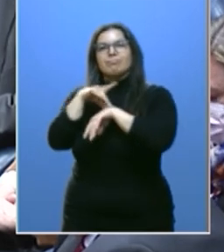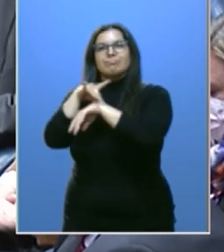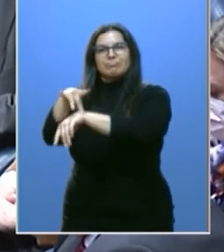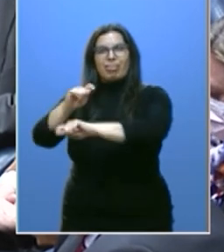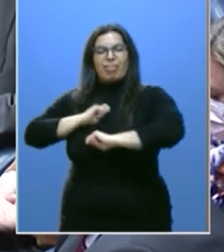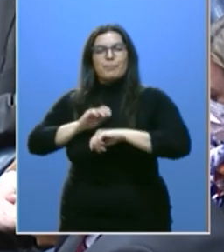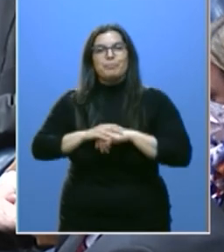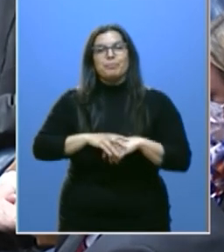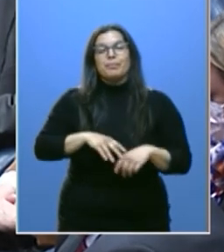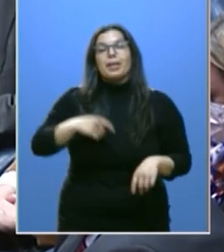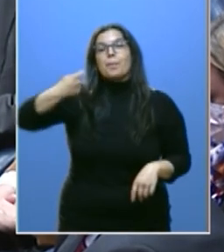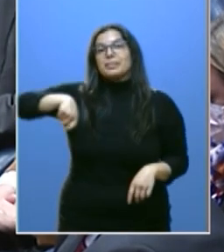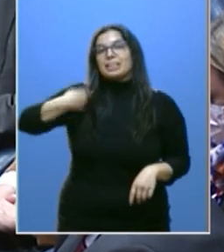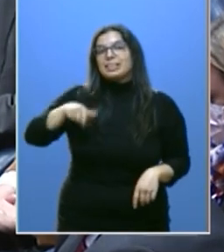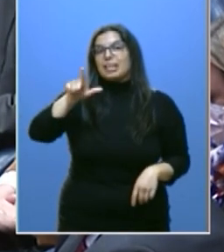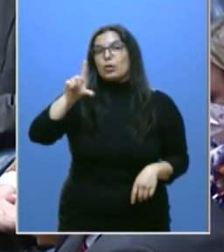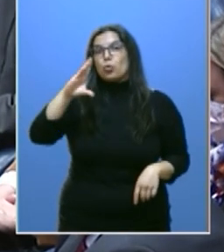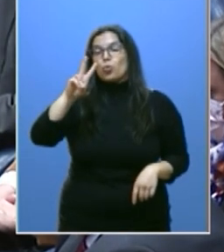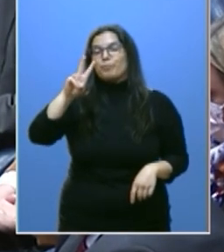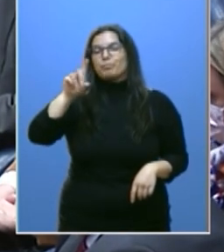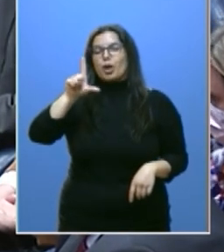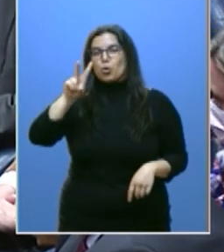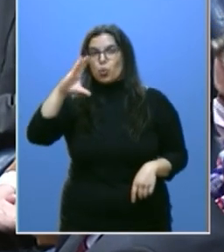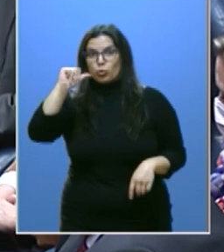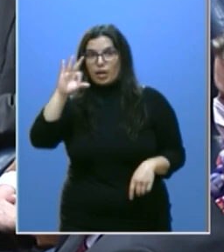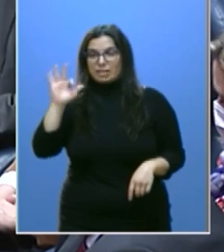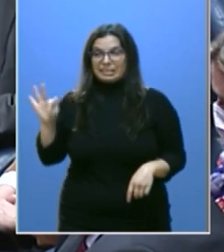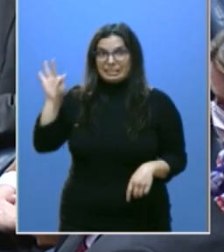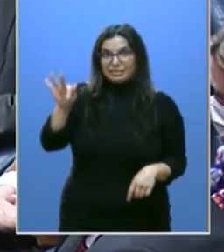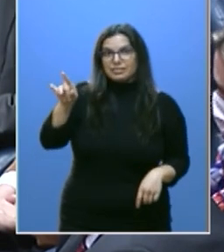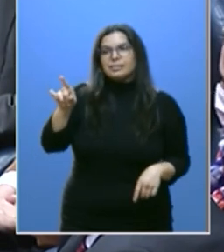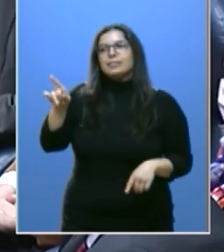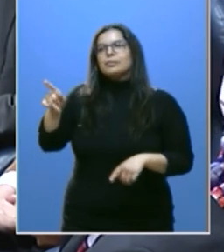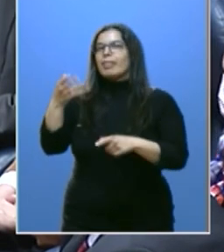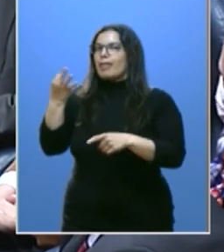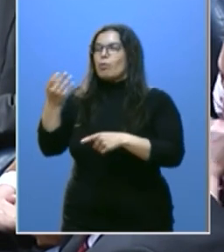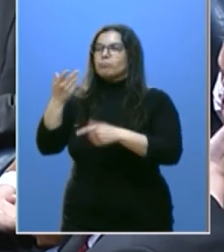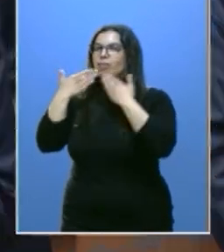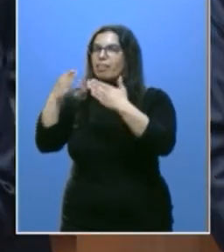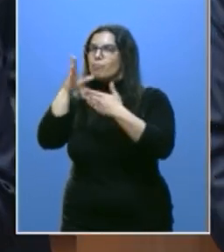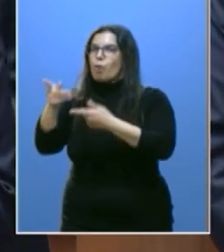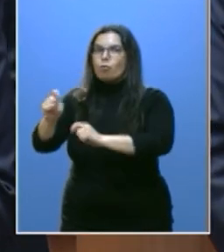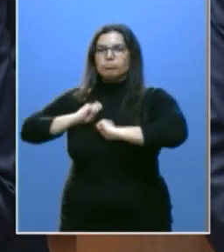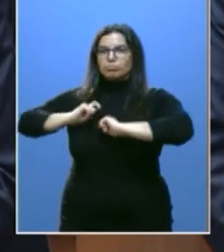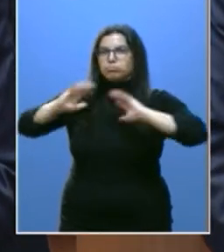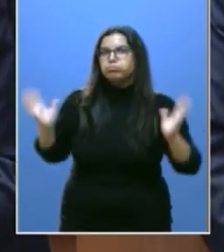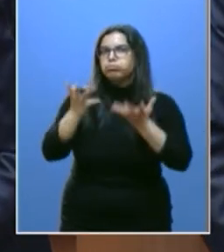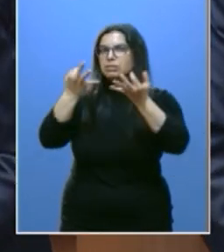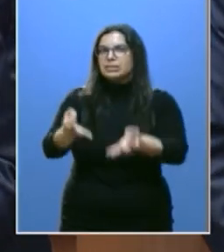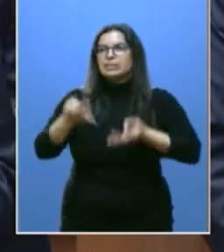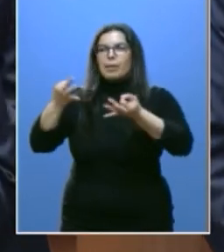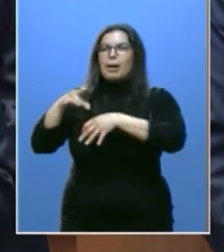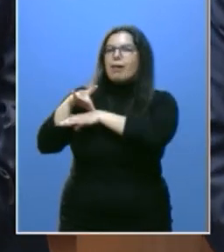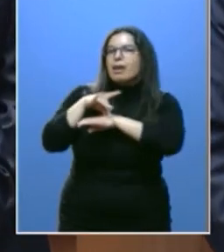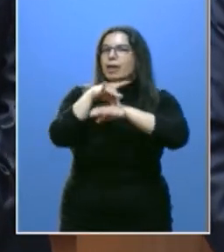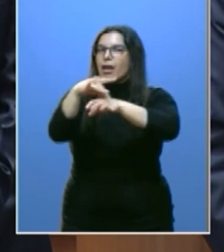Al presidente Lucas, te debo el impulso que me has dado siempre, presidente. Tu mano me ha guiado en